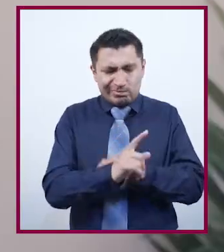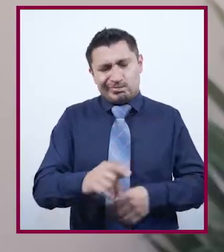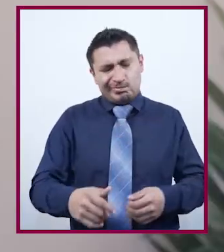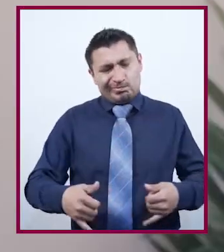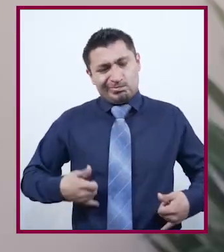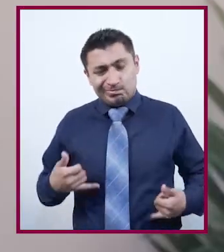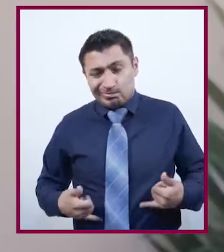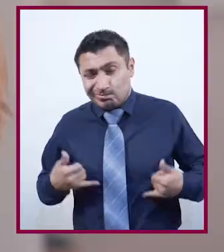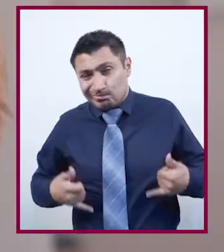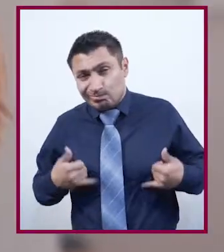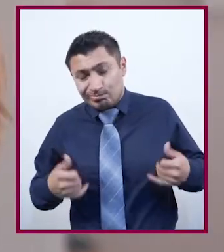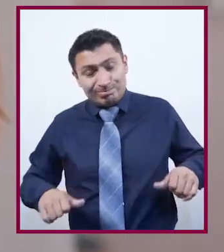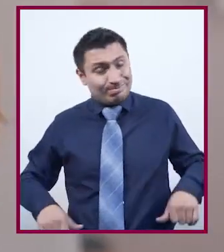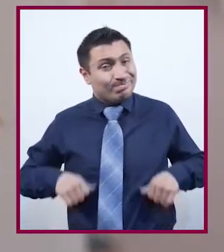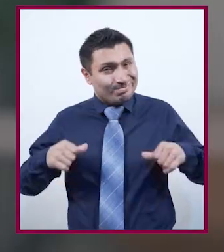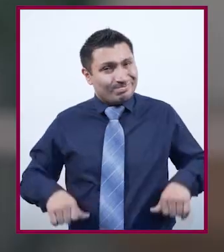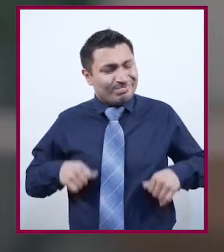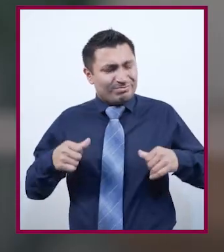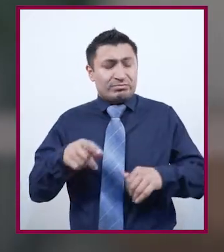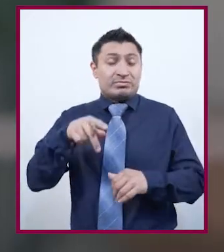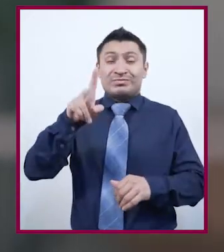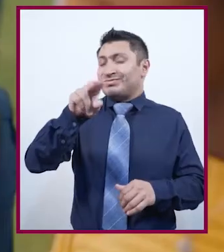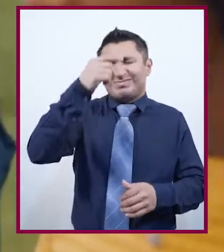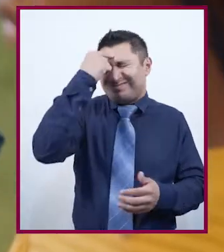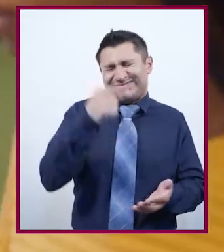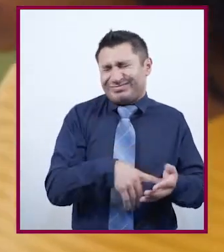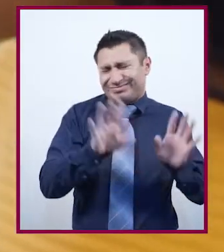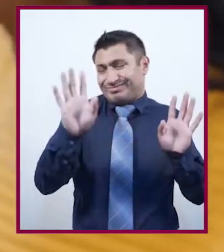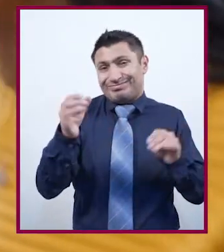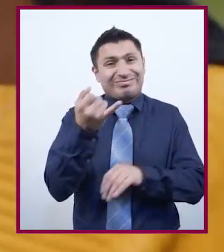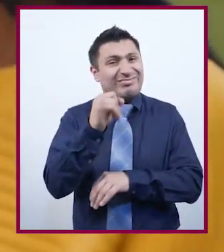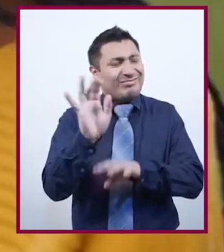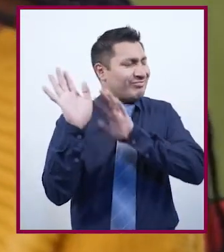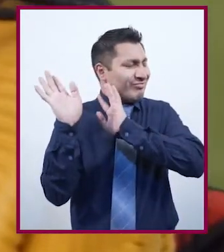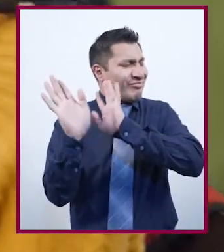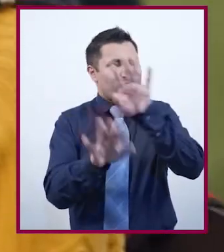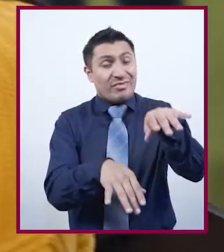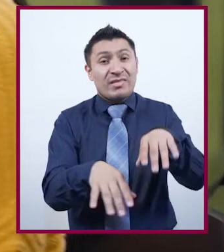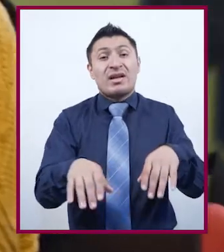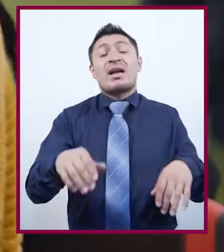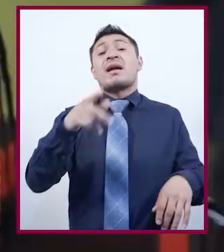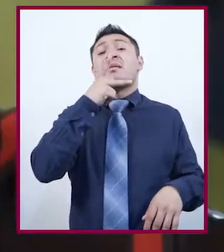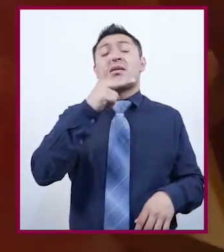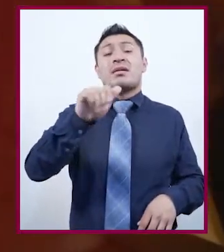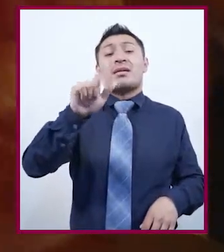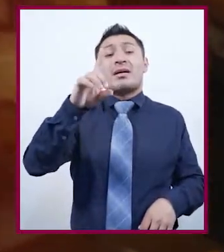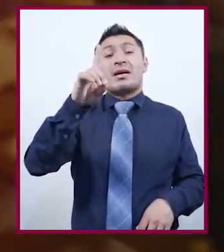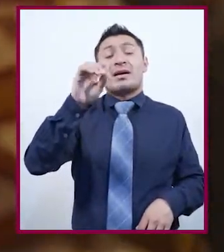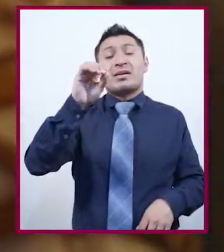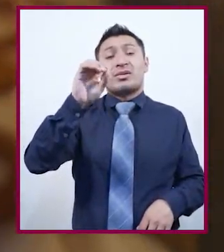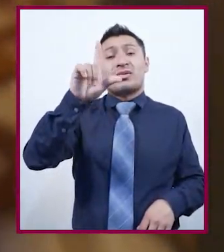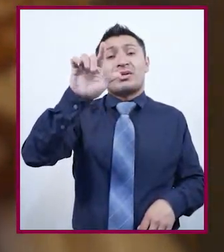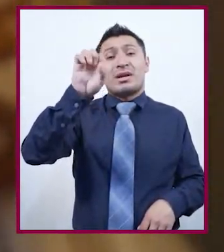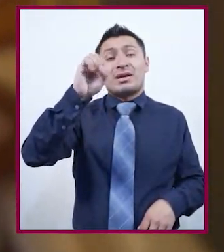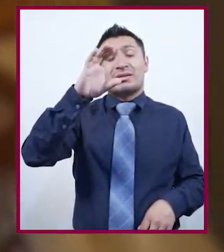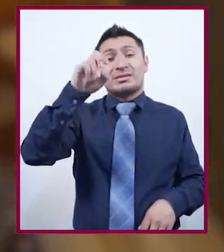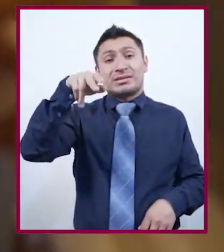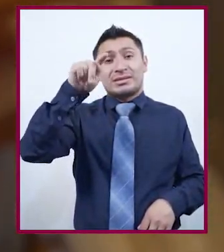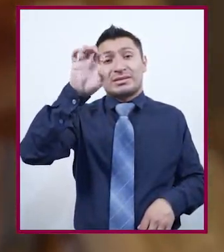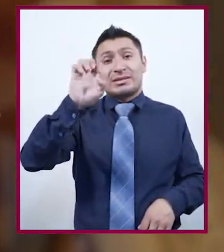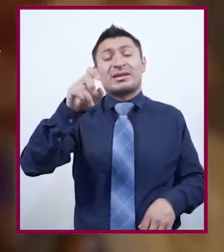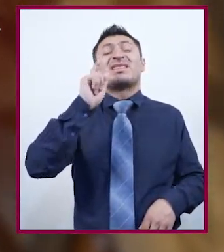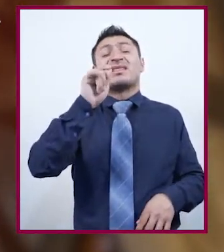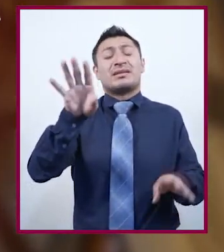conflictos de la adolescencia. No te creas, nada más absurdo y lejano de la realidad. La palabra adolescente